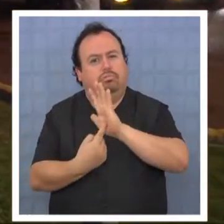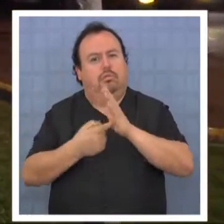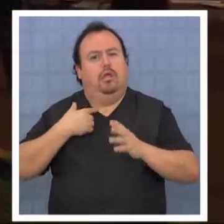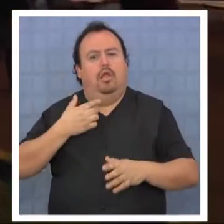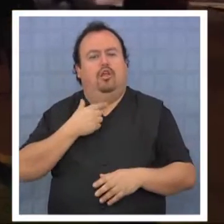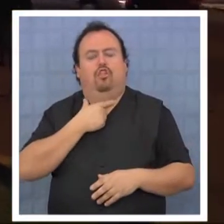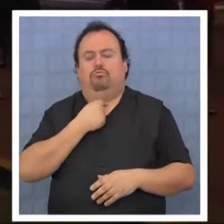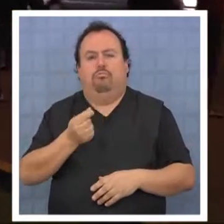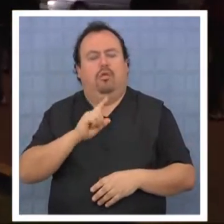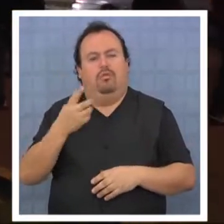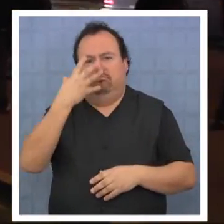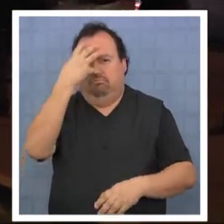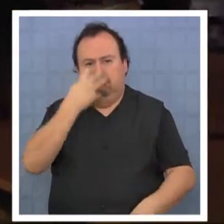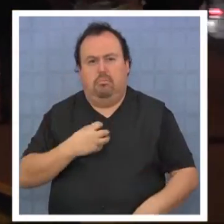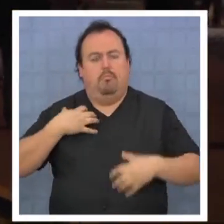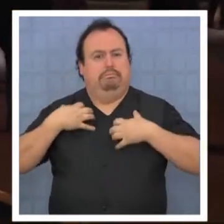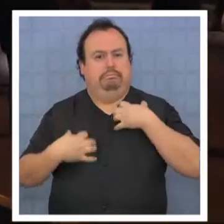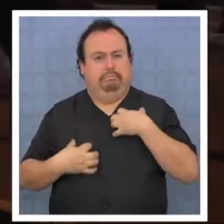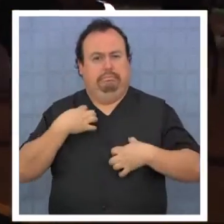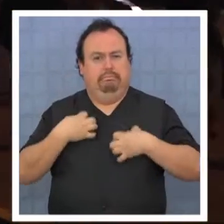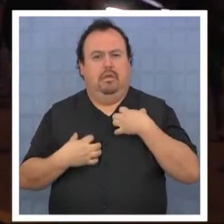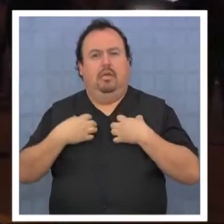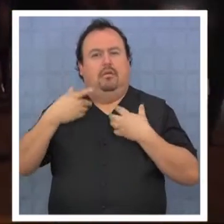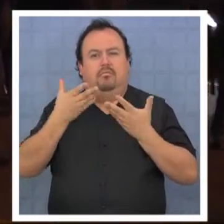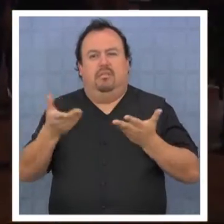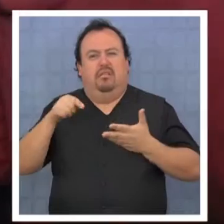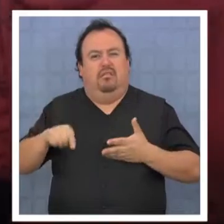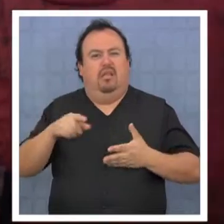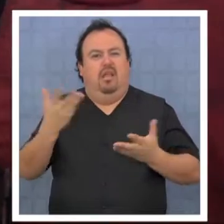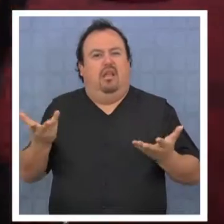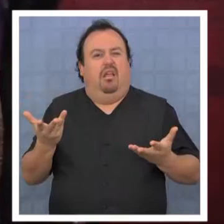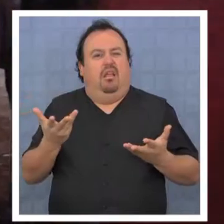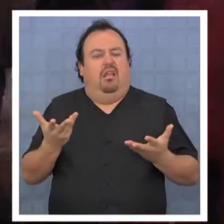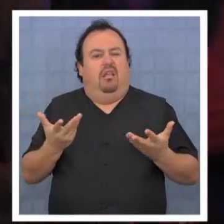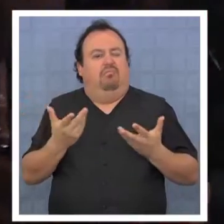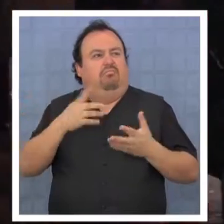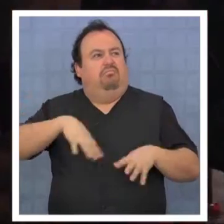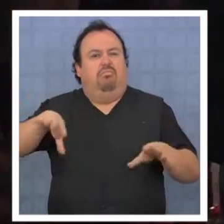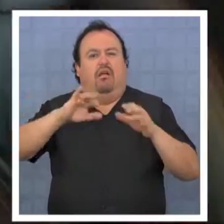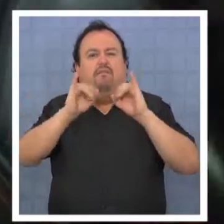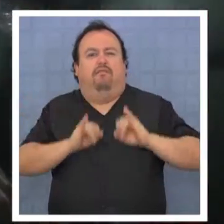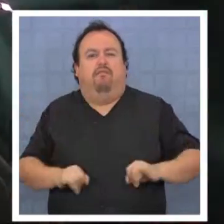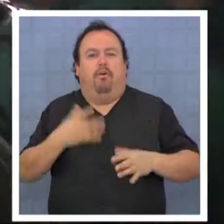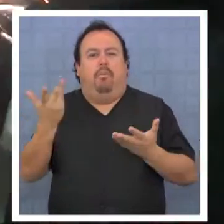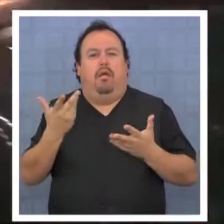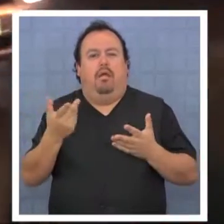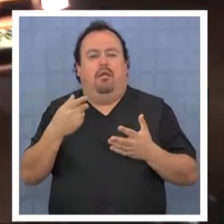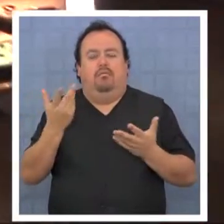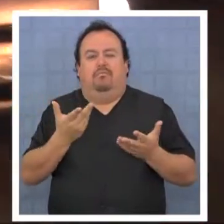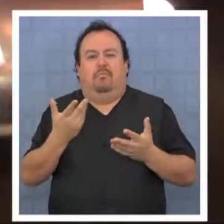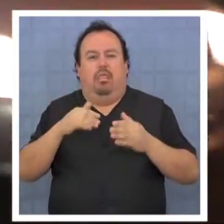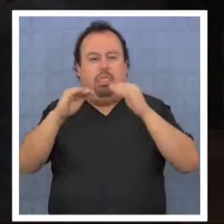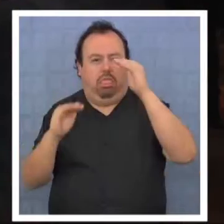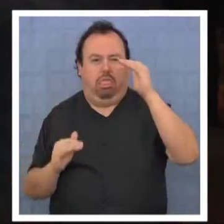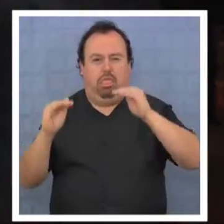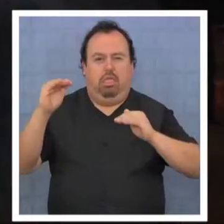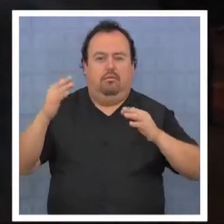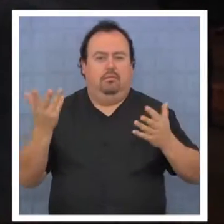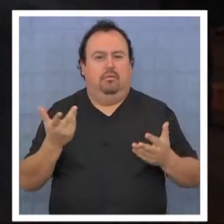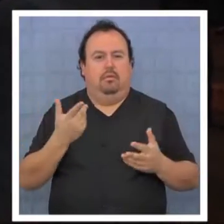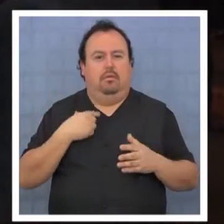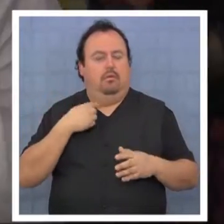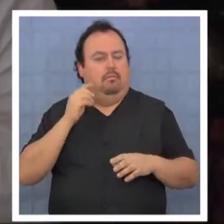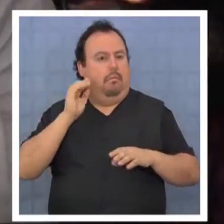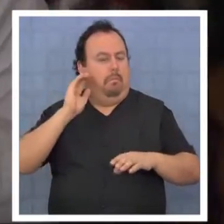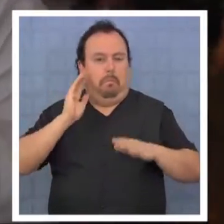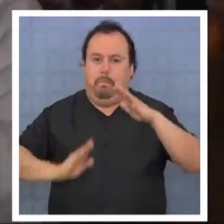manifestar nuestro descontento, manifestar nuestra molestia frente a este sistema, este sistema que lo único que hace es generar desigualdad. Una convocatoria a paro que